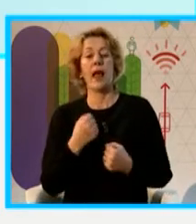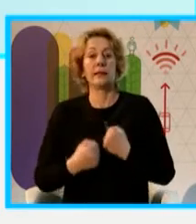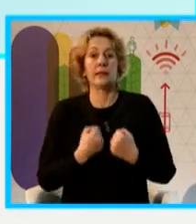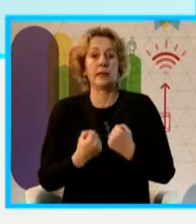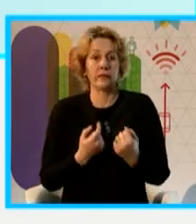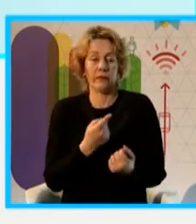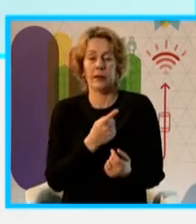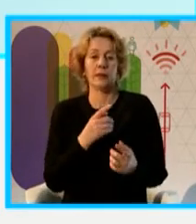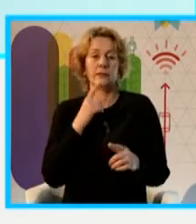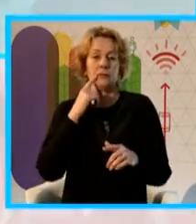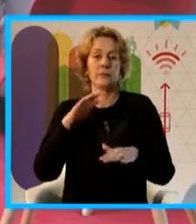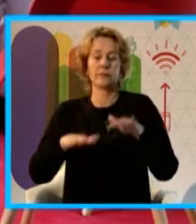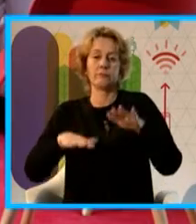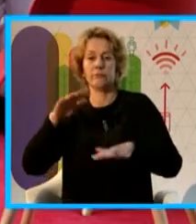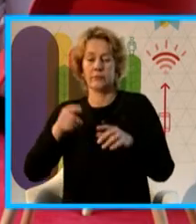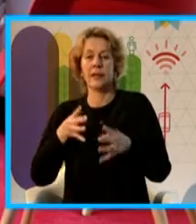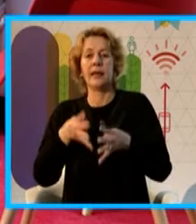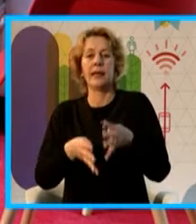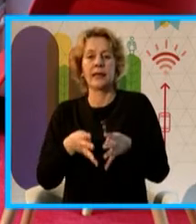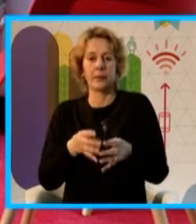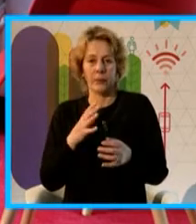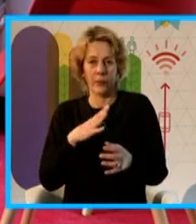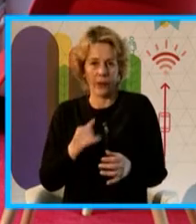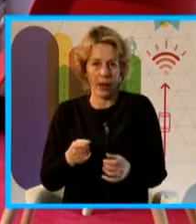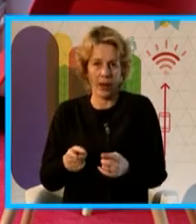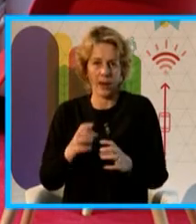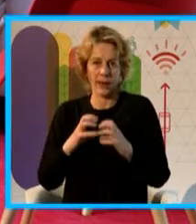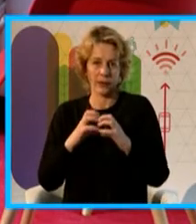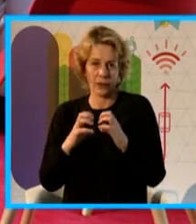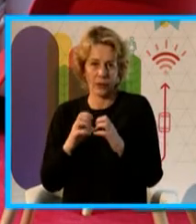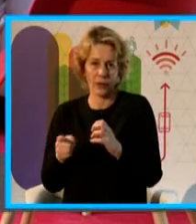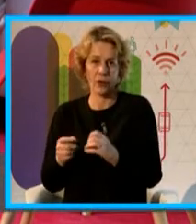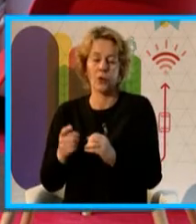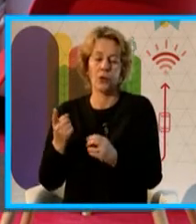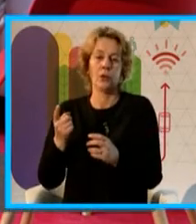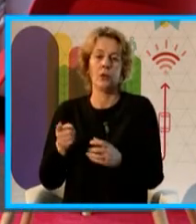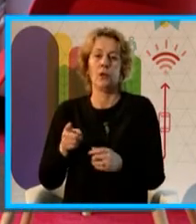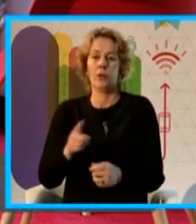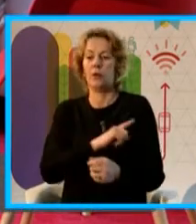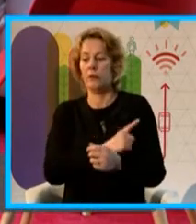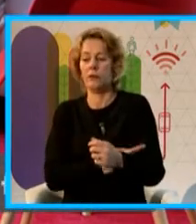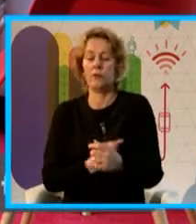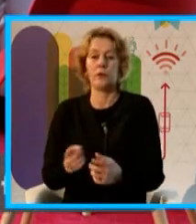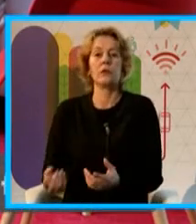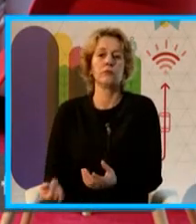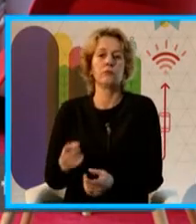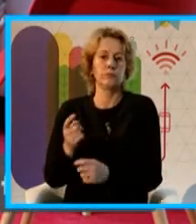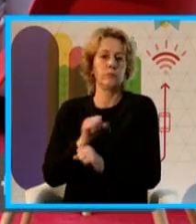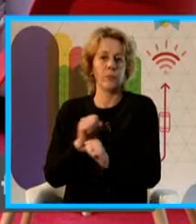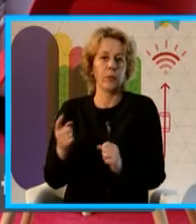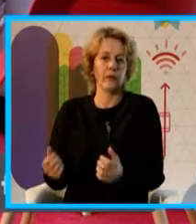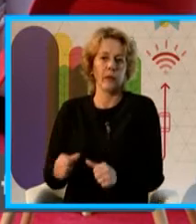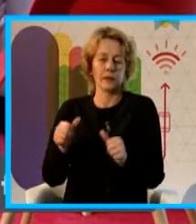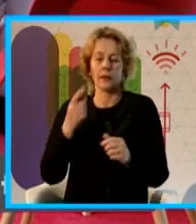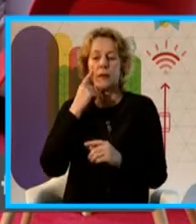estabilizan, hay equipos electrónicos para mejorar, para manejar esta fuente de luz, y hay telegestión y monitorización de